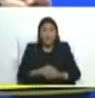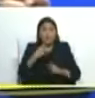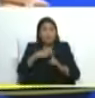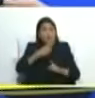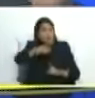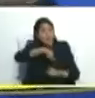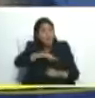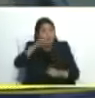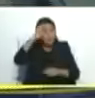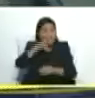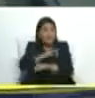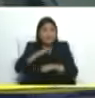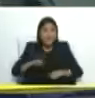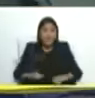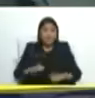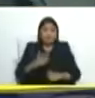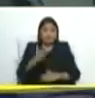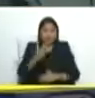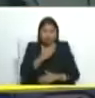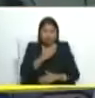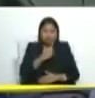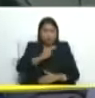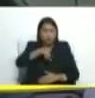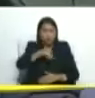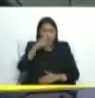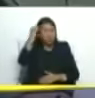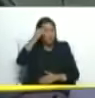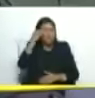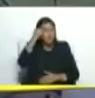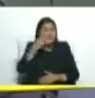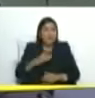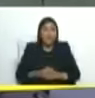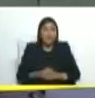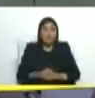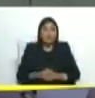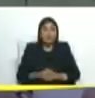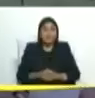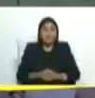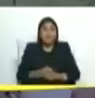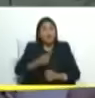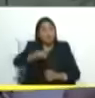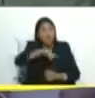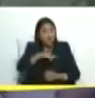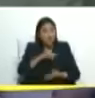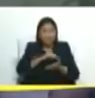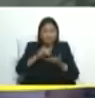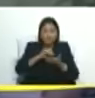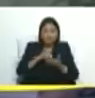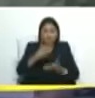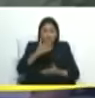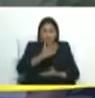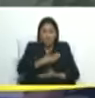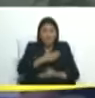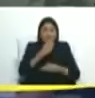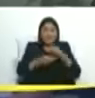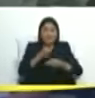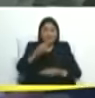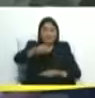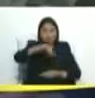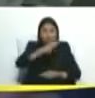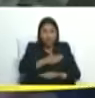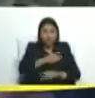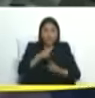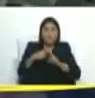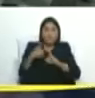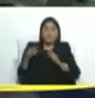nuestra pensada por nosotros escrita por nosotros fraguada por nosotros y la diplomacia